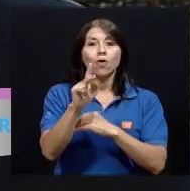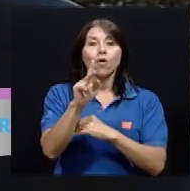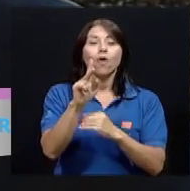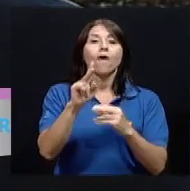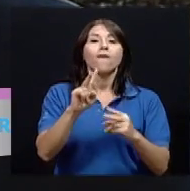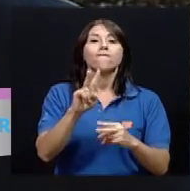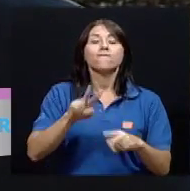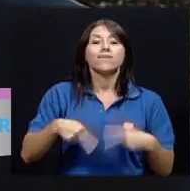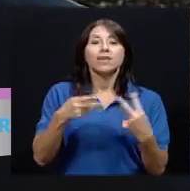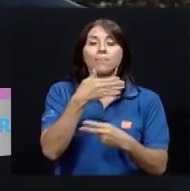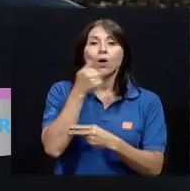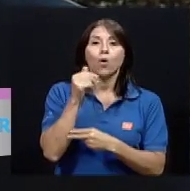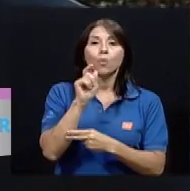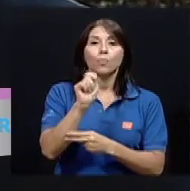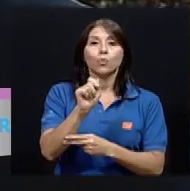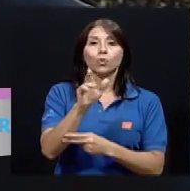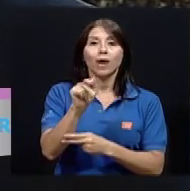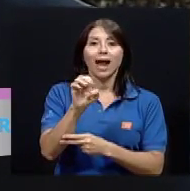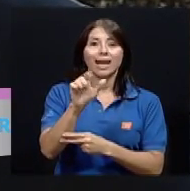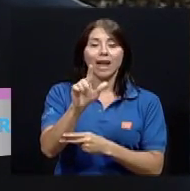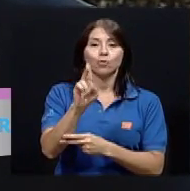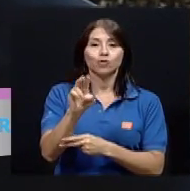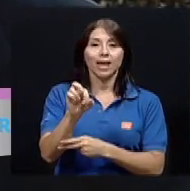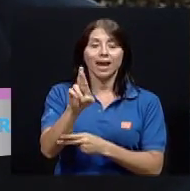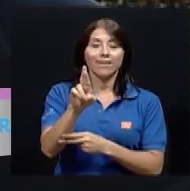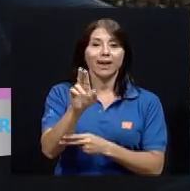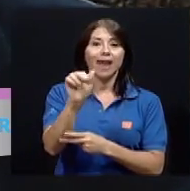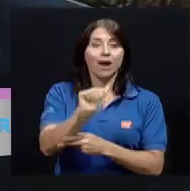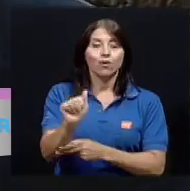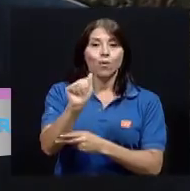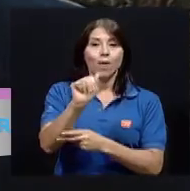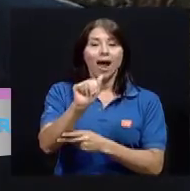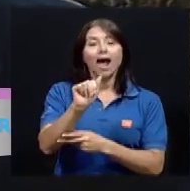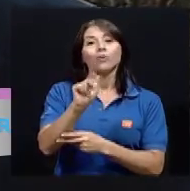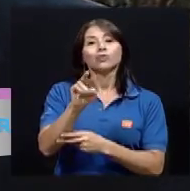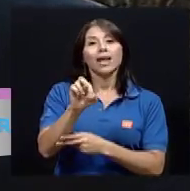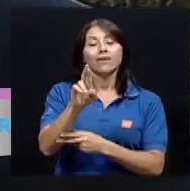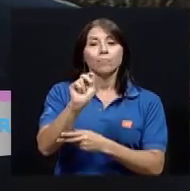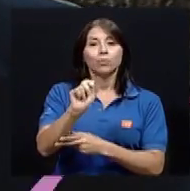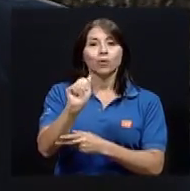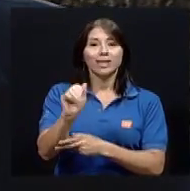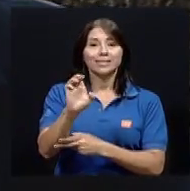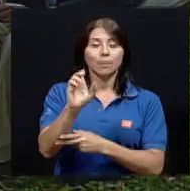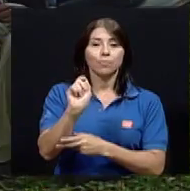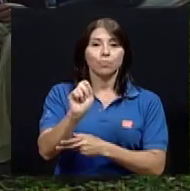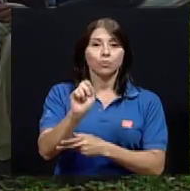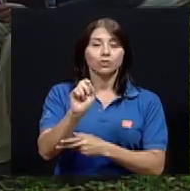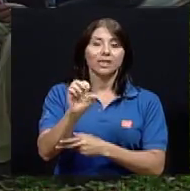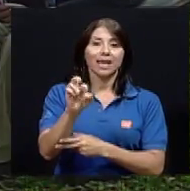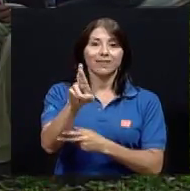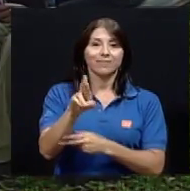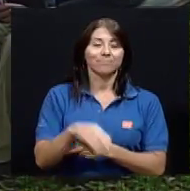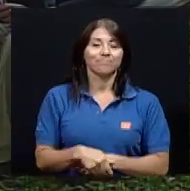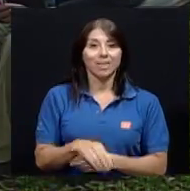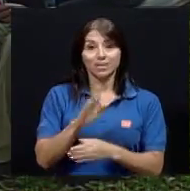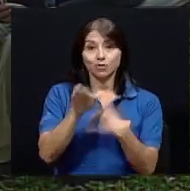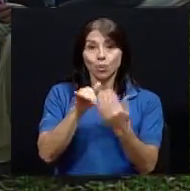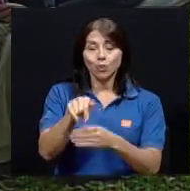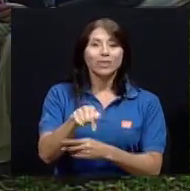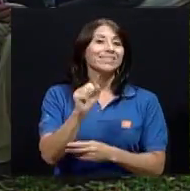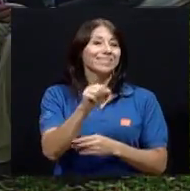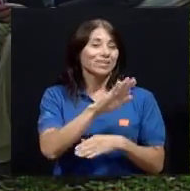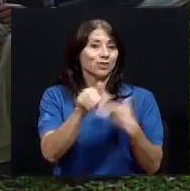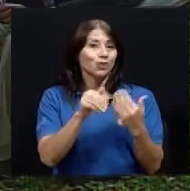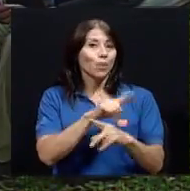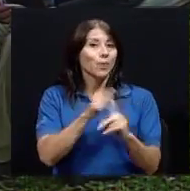vivirmejor.canalucr.ac.cr. Que estén muy bien. Así es, esto es todo por hoy, pero los esperamos